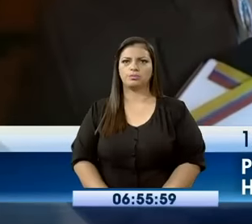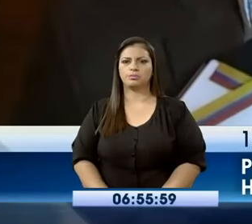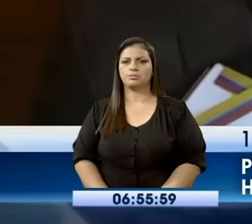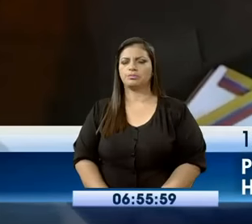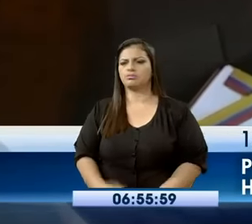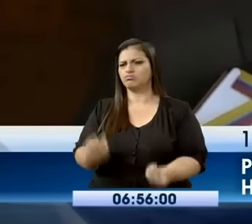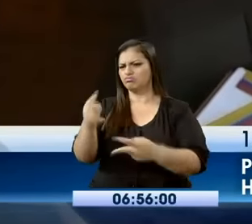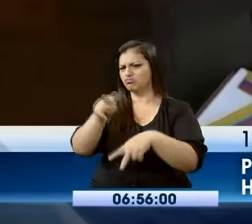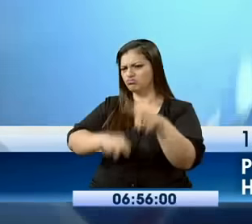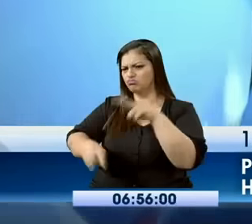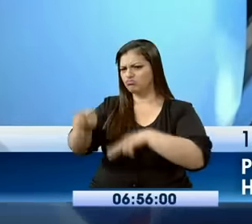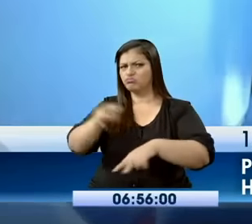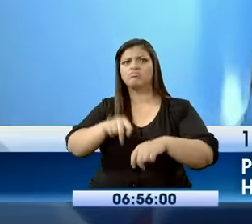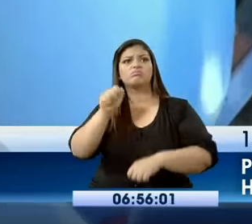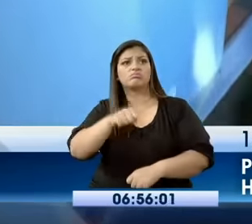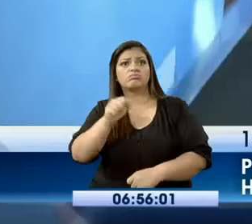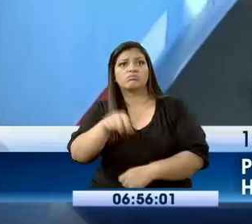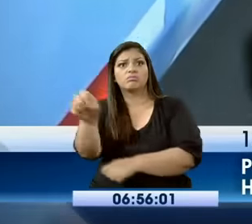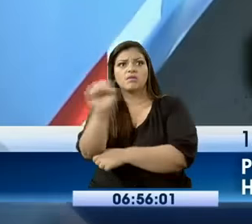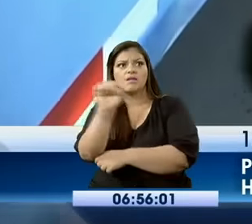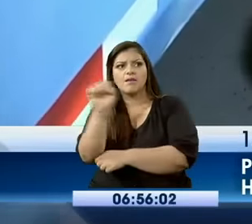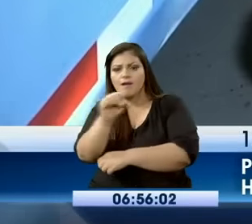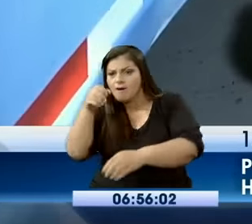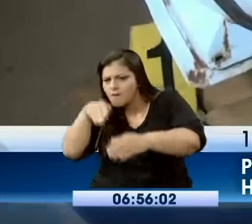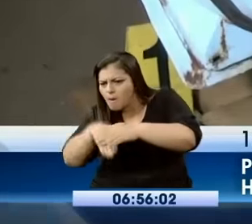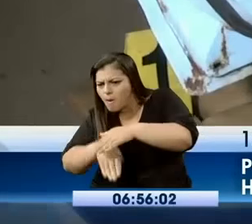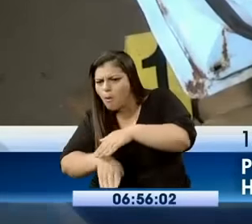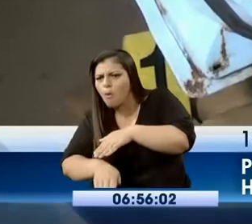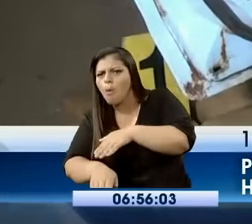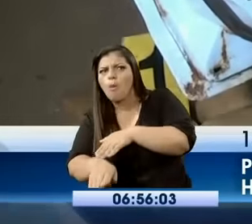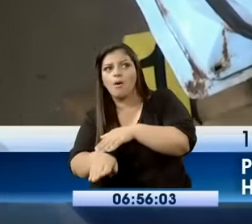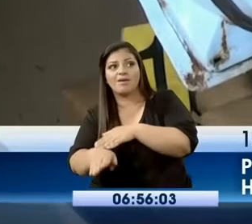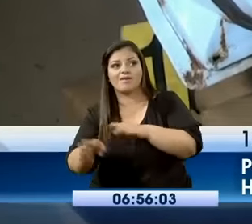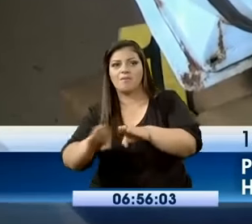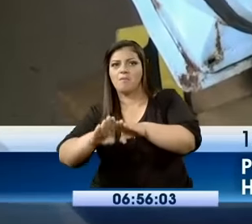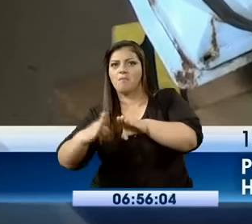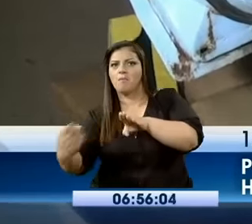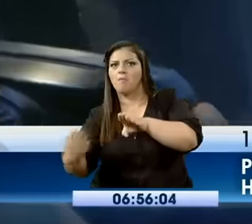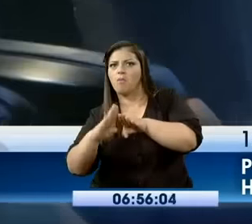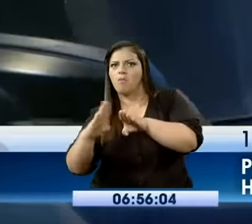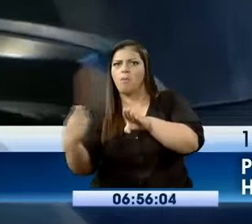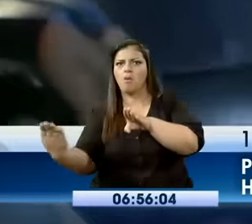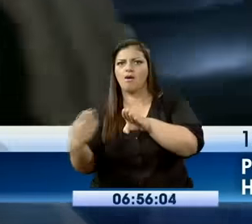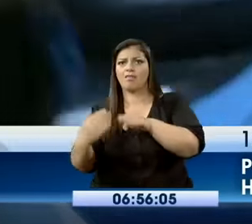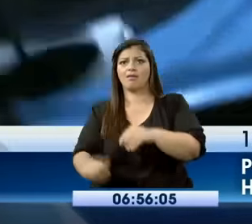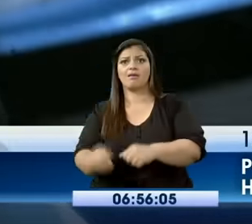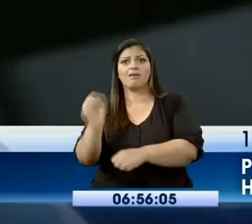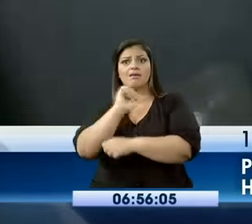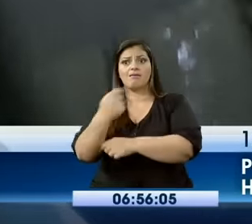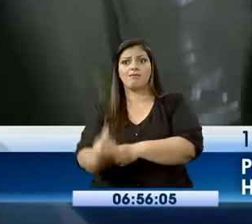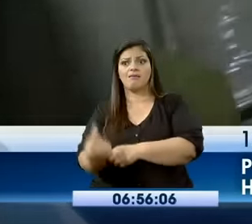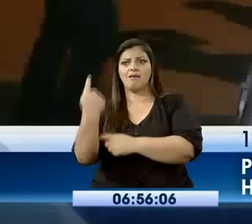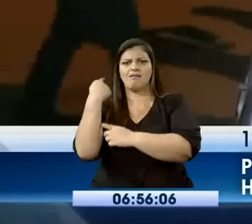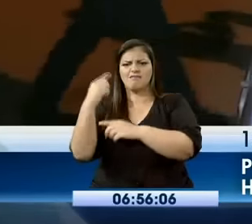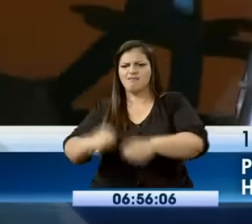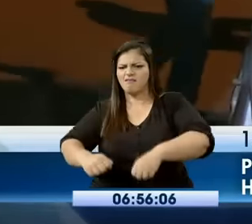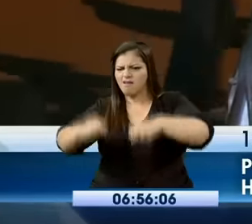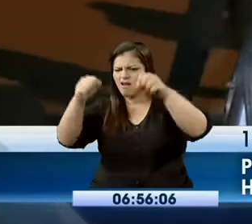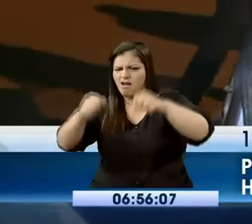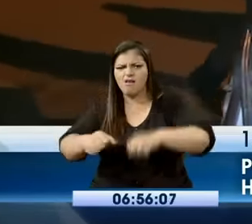verificar dentro del vehículo, abajo de las moquetas, en las puertas, en la parte trasera del vehículo, todo